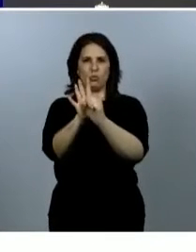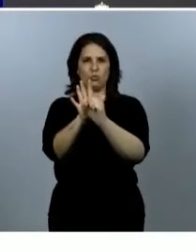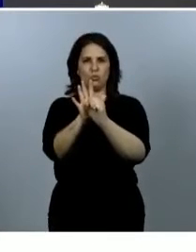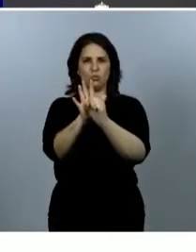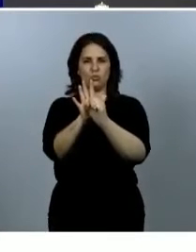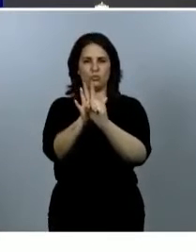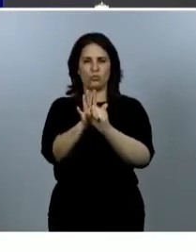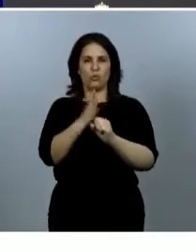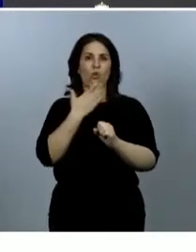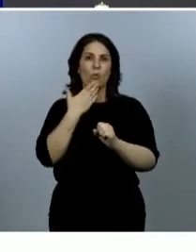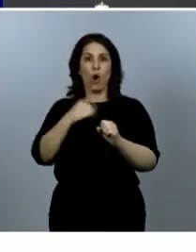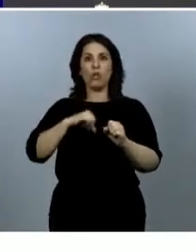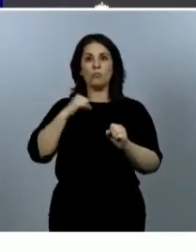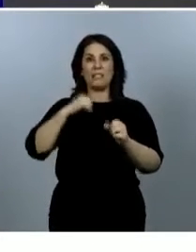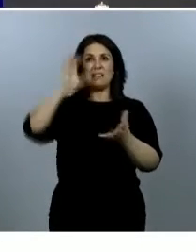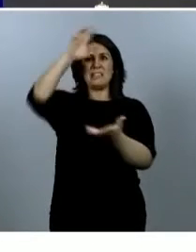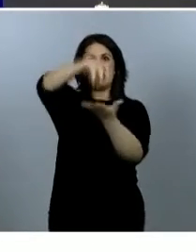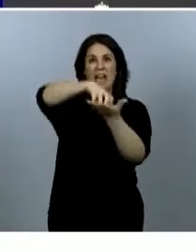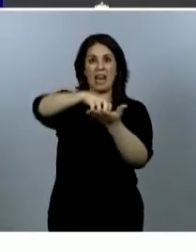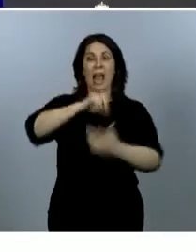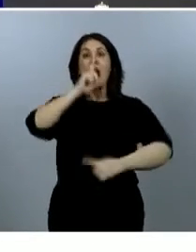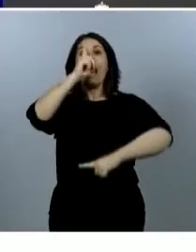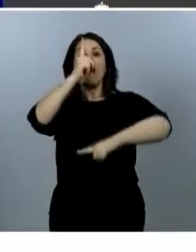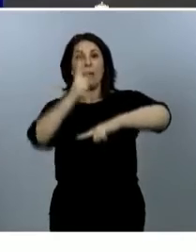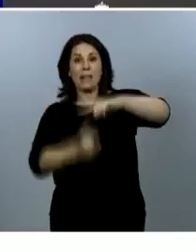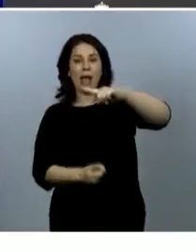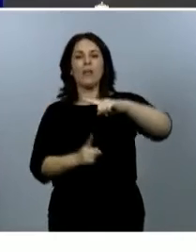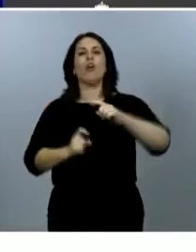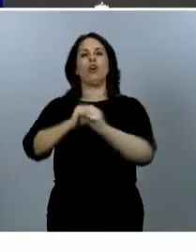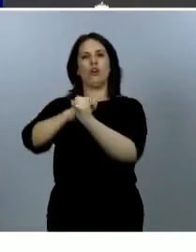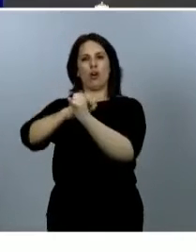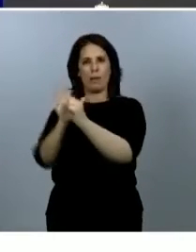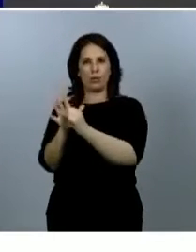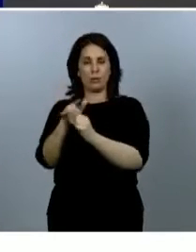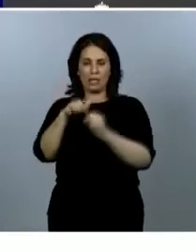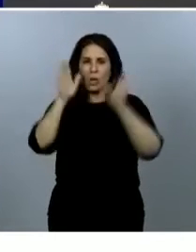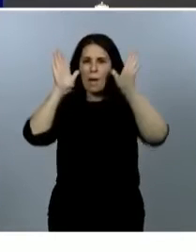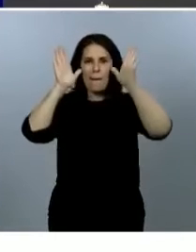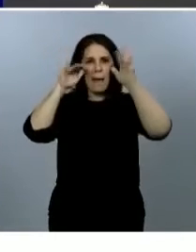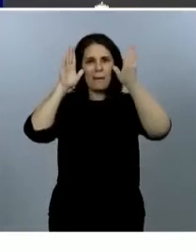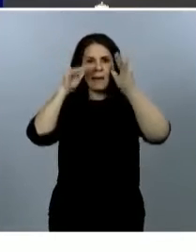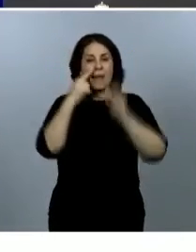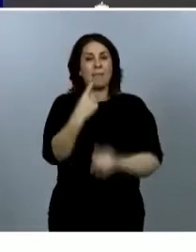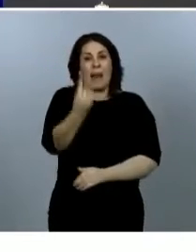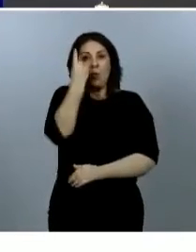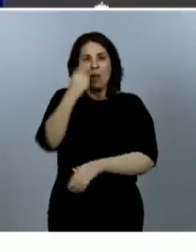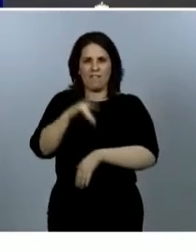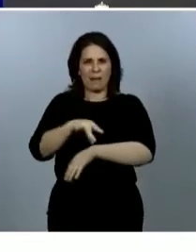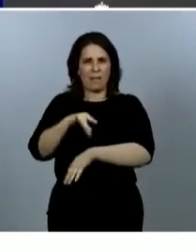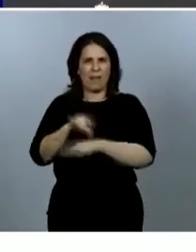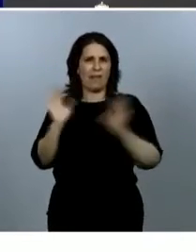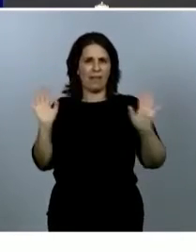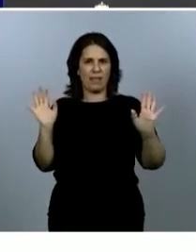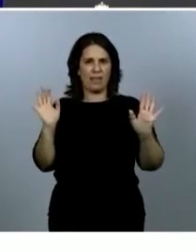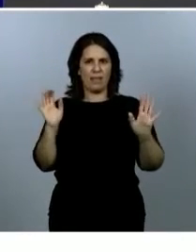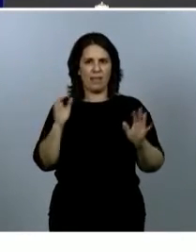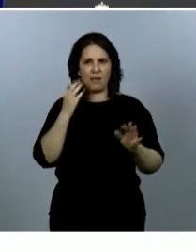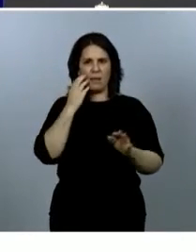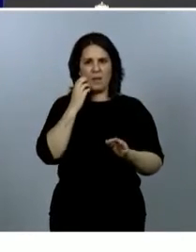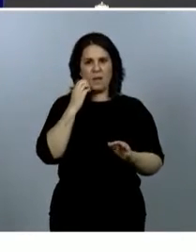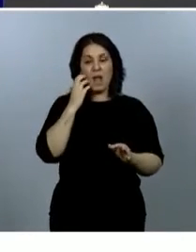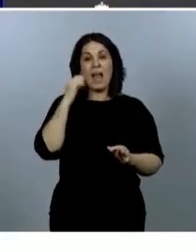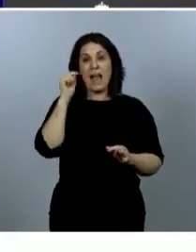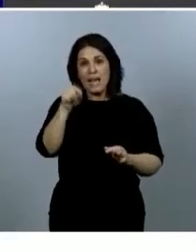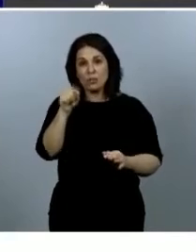camas hospitalarias. Eso es una barbaridad para una sola enfermedad y es lo que realmente sufrimos y lo que puso en jaque